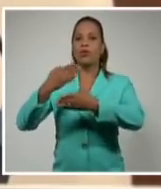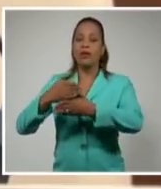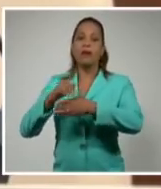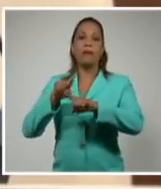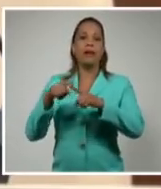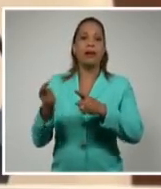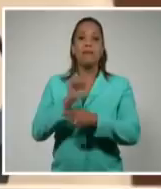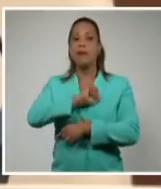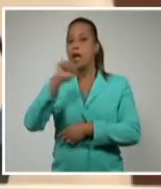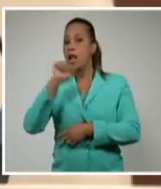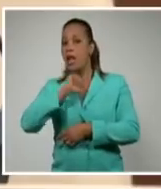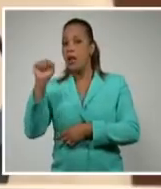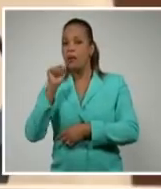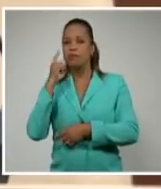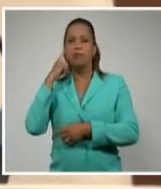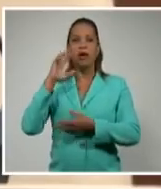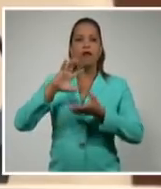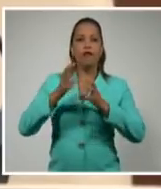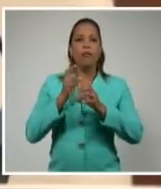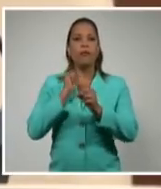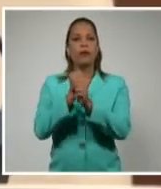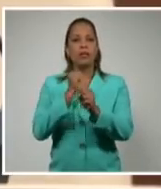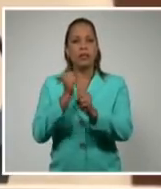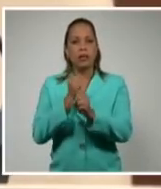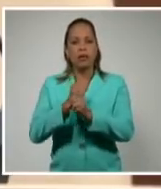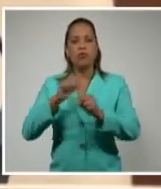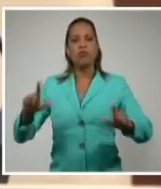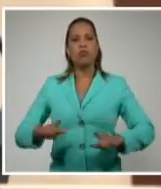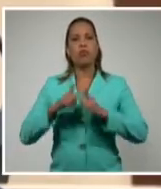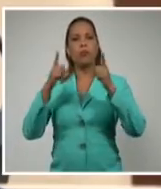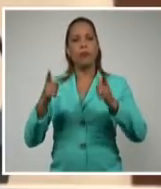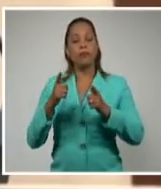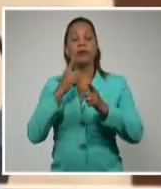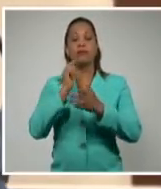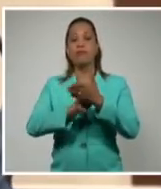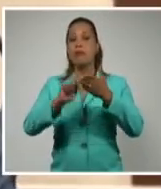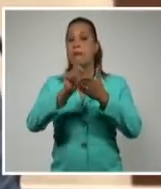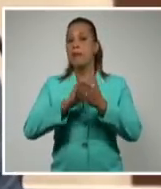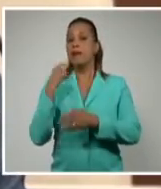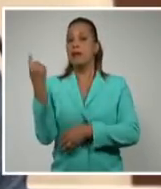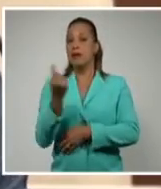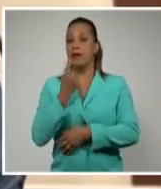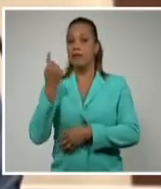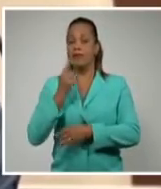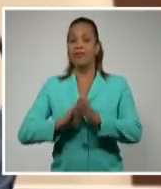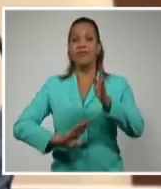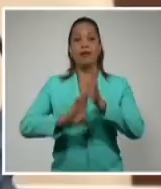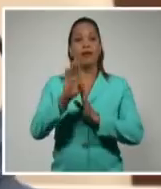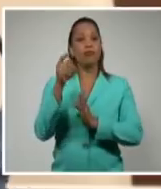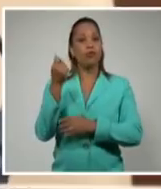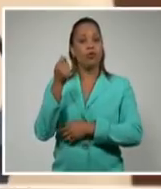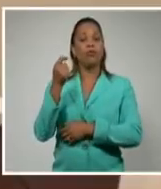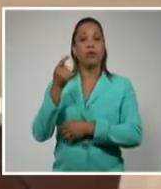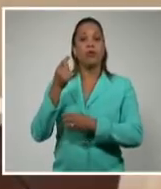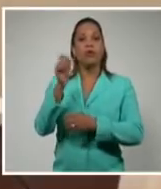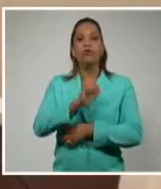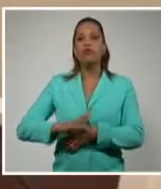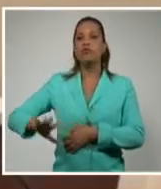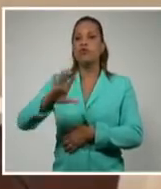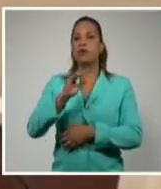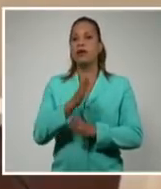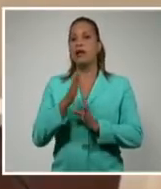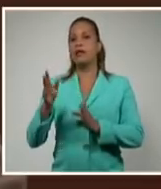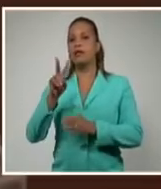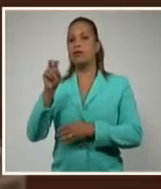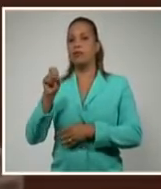objetivos de la estrategia trazada y el cumplimiento del Plan Nacional de Desarrollo Económico y Social hasta el 2030. La